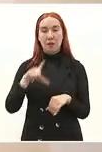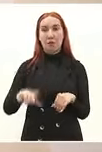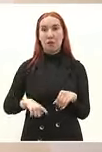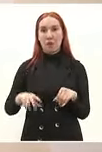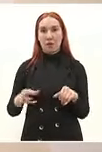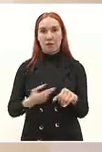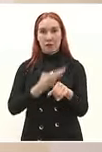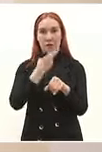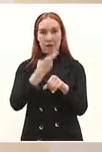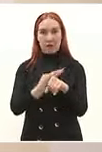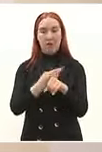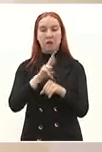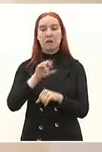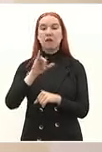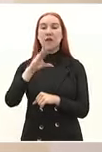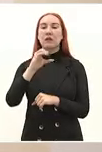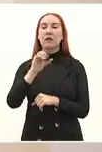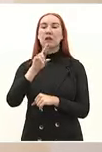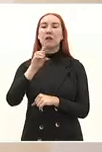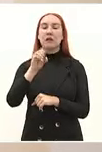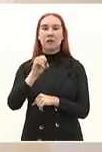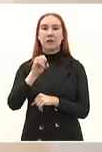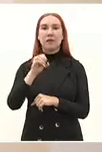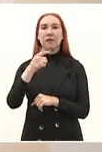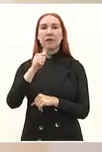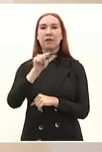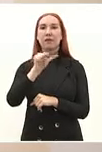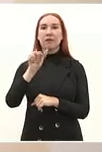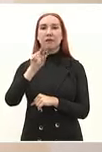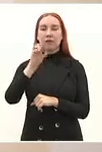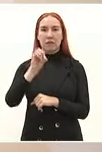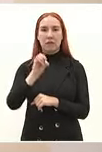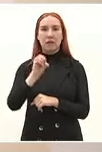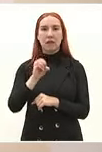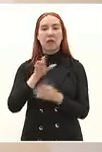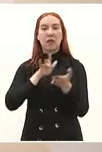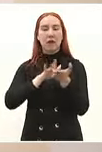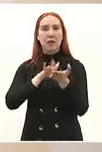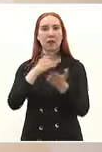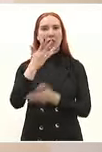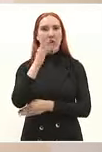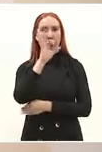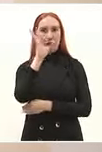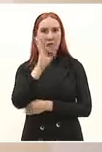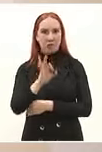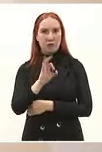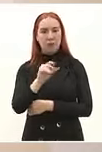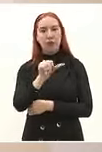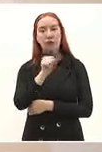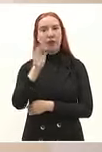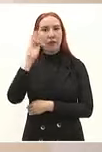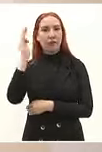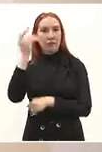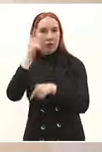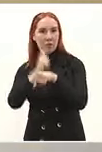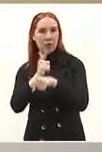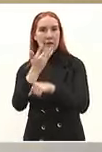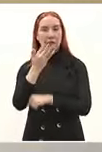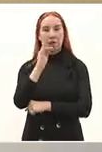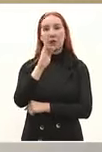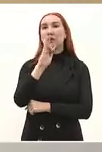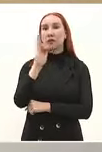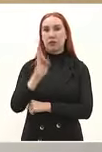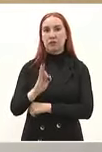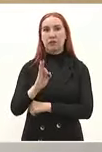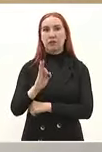el presupuesto de San Luis Potosí el 50% la federación otro 50% y